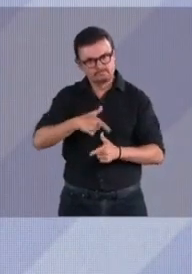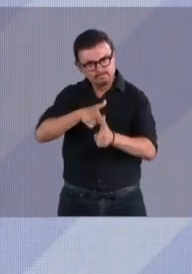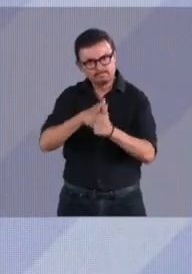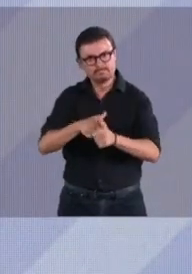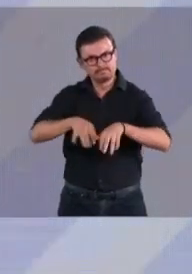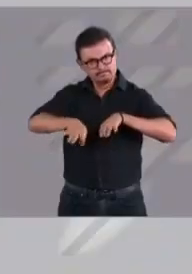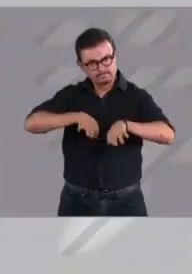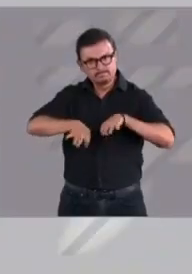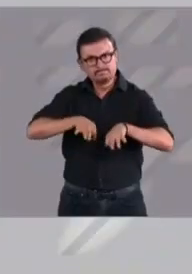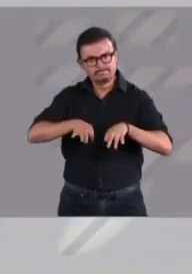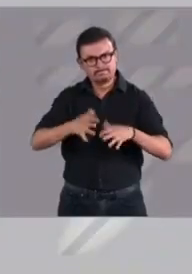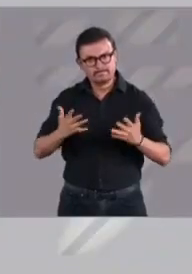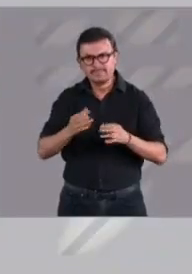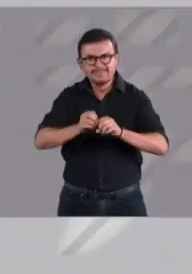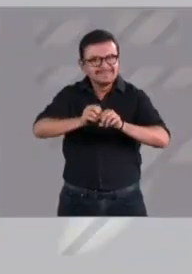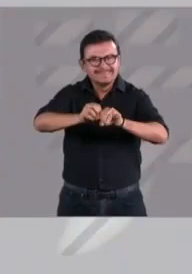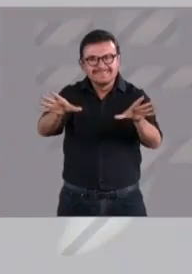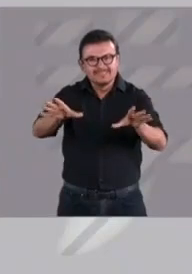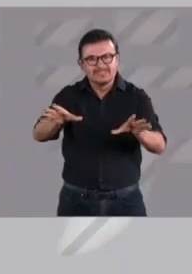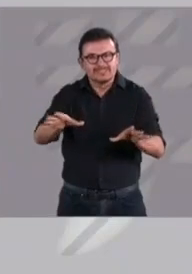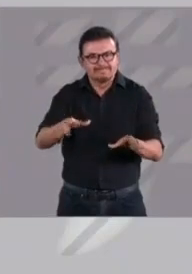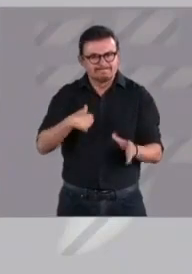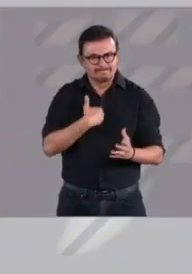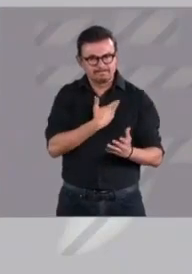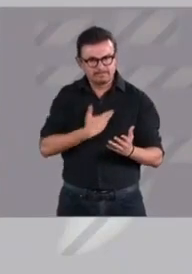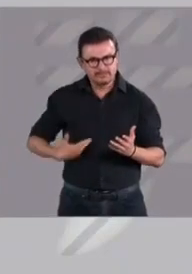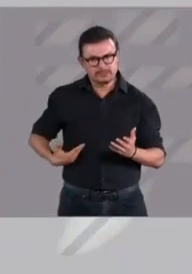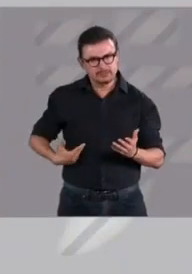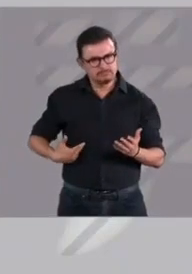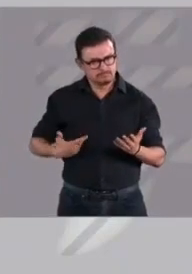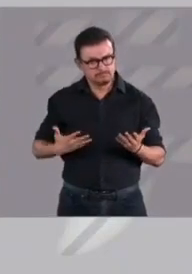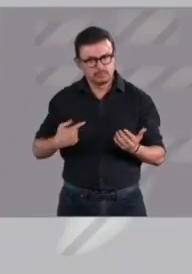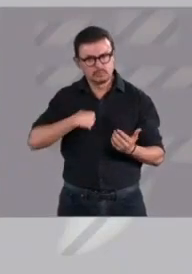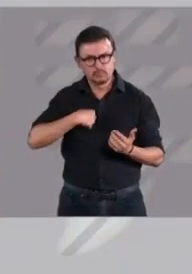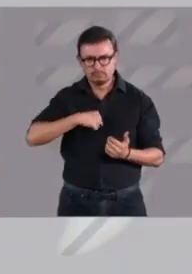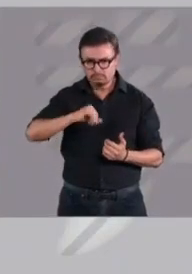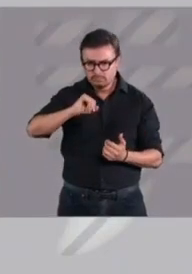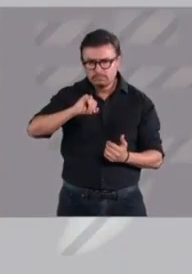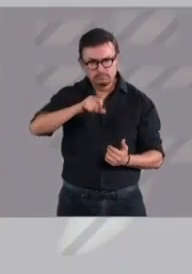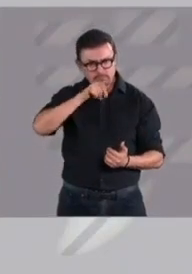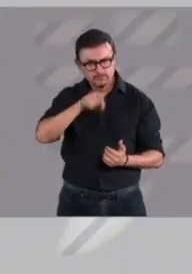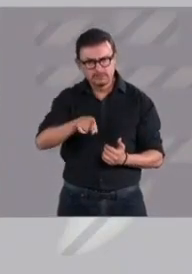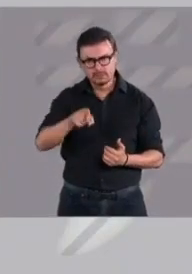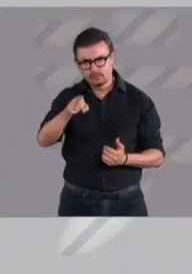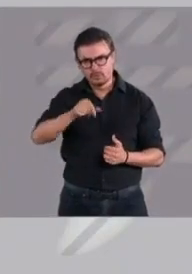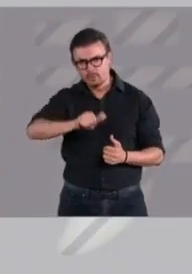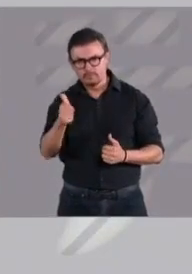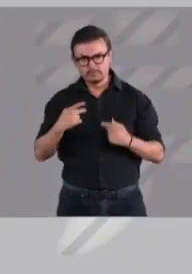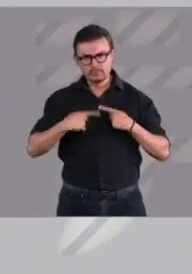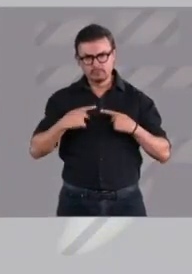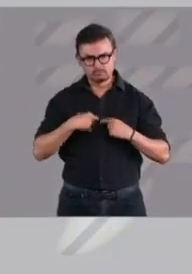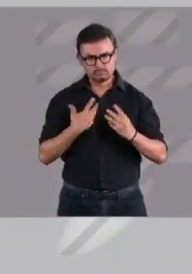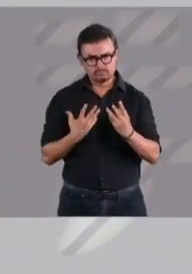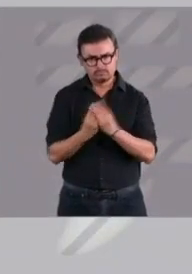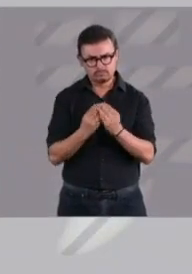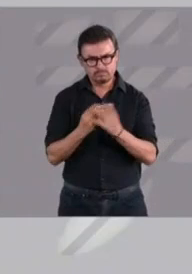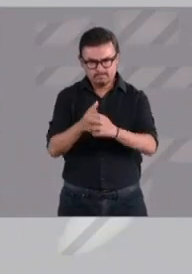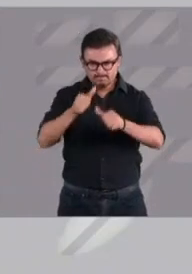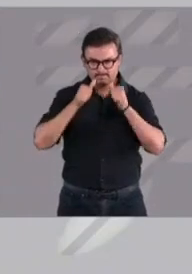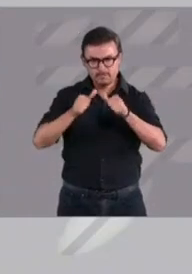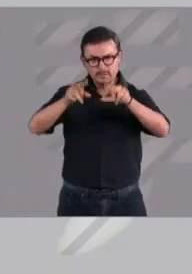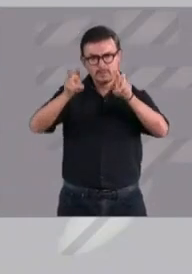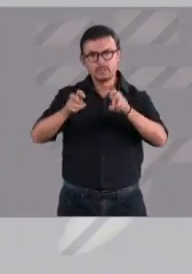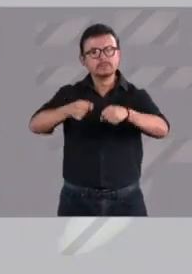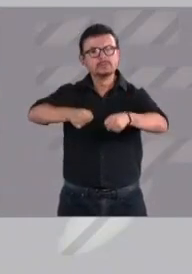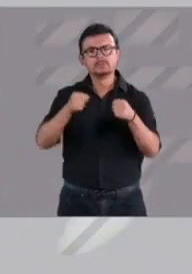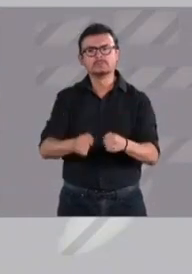por supuesto, que la presidenta de la República, igual que el presidente, vamos a atender el Gabinete de Seguridad todos los días a las seis de la mañana. Soy Chile Gálvez,